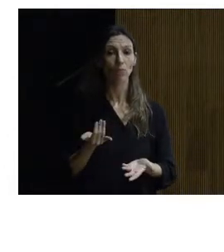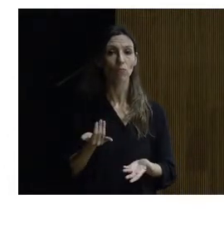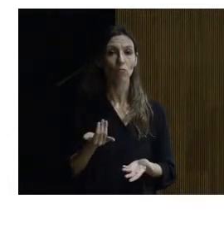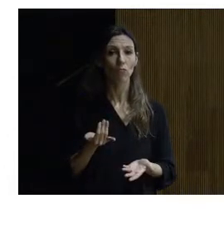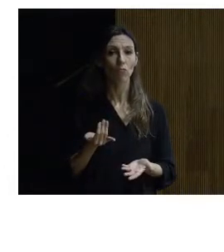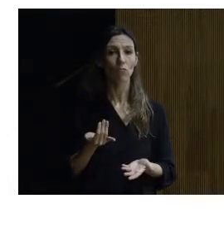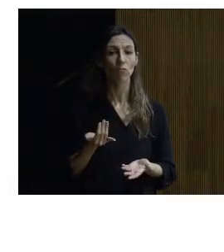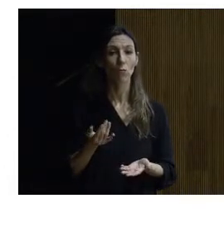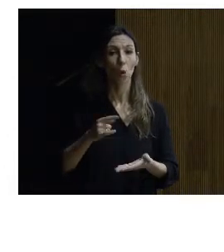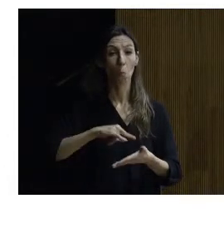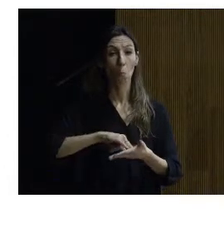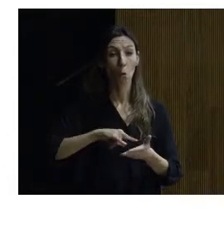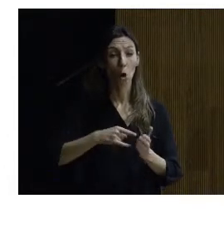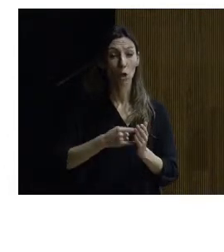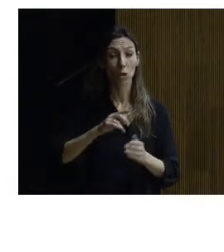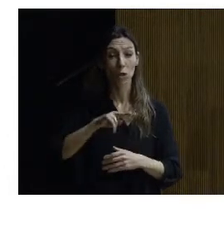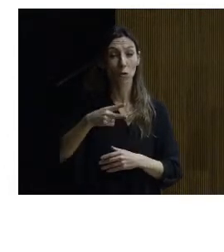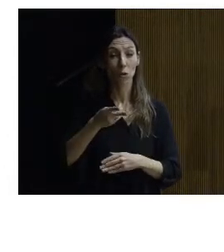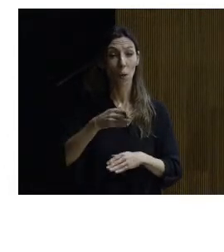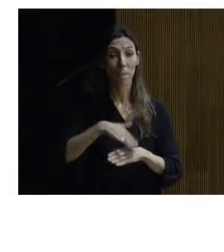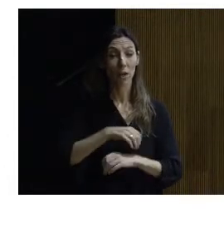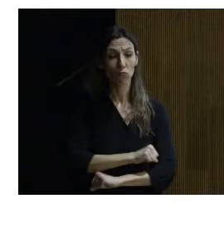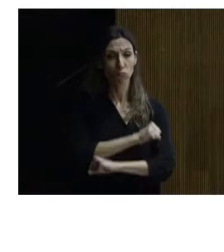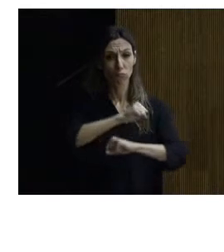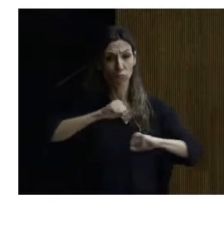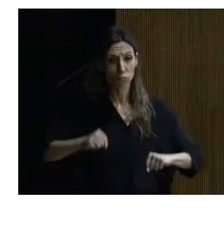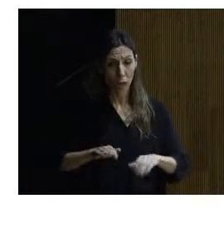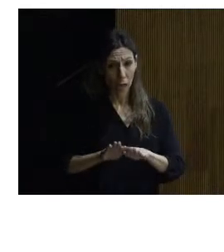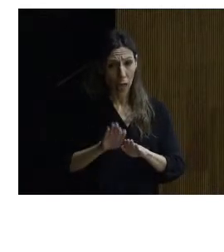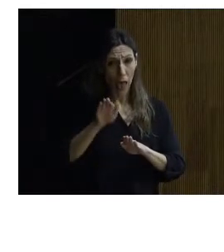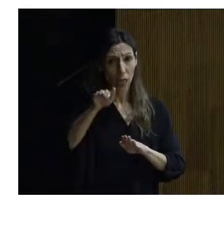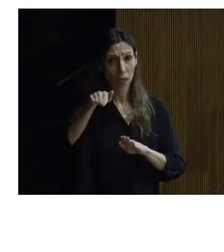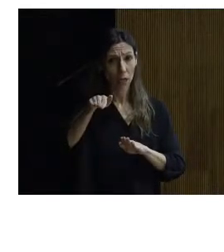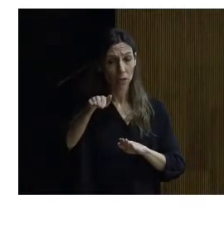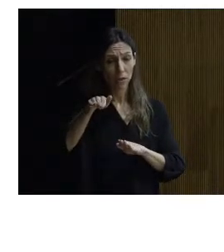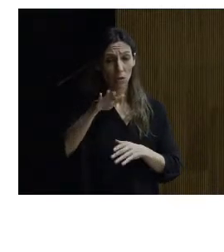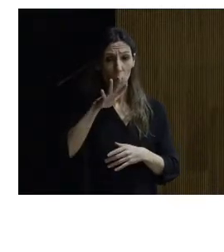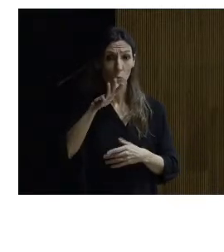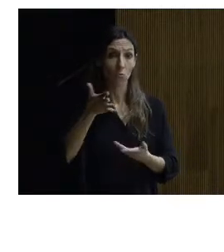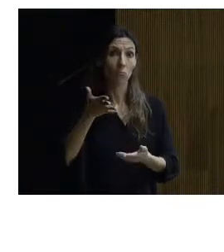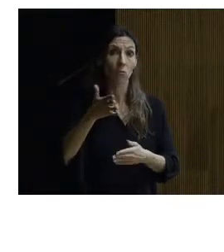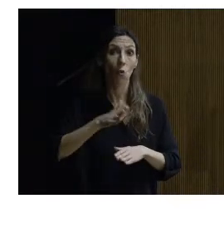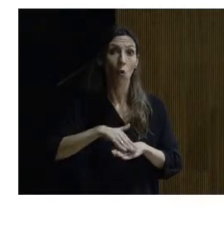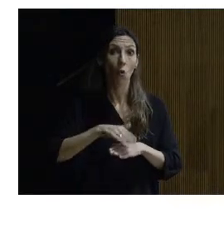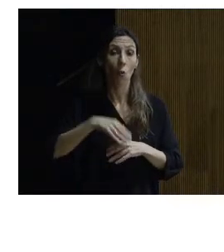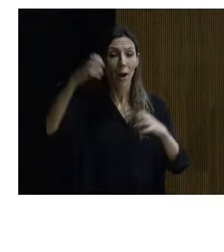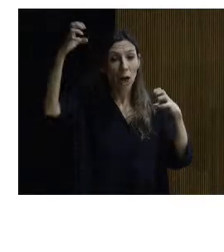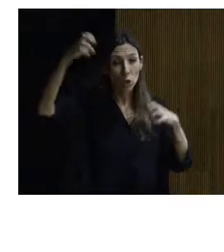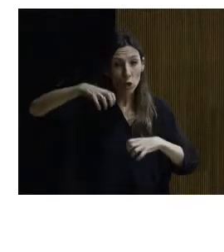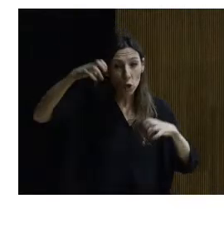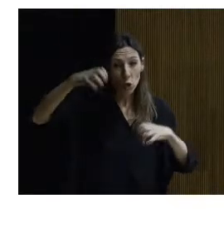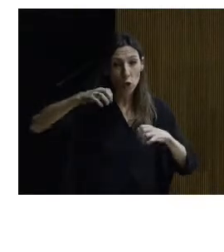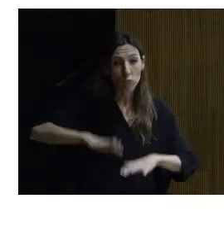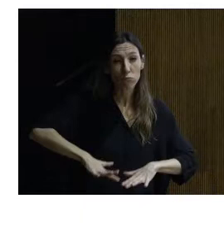para consolidar las laderas ¿no? porque como consecuencia pues bueno las lluvias etcétera se producen